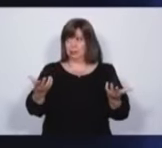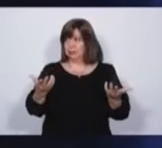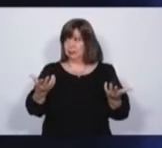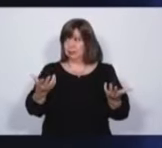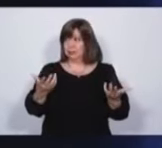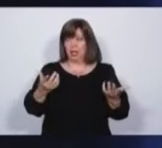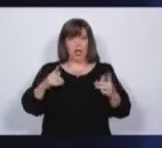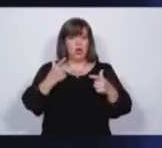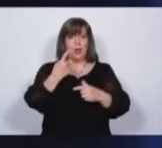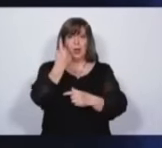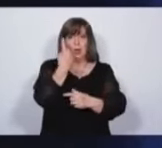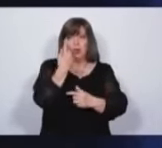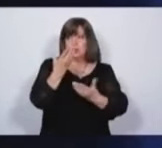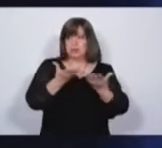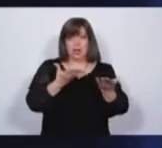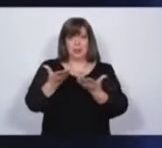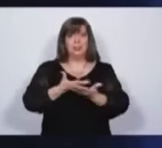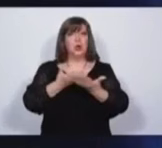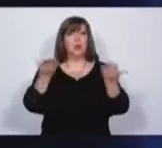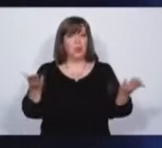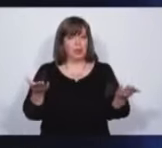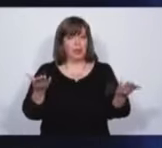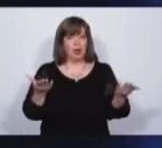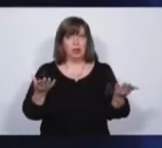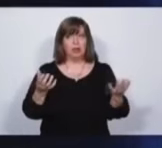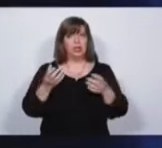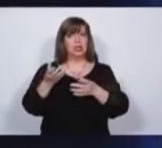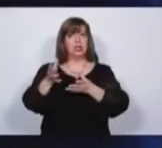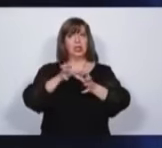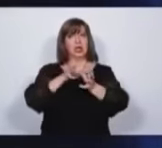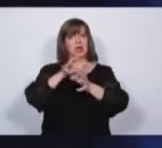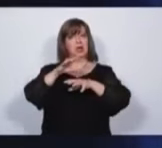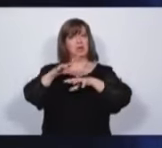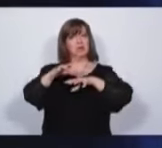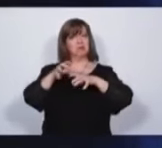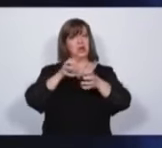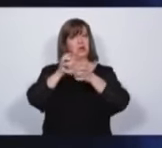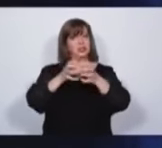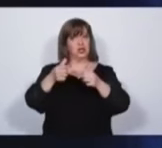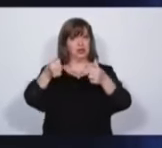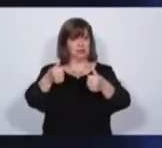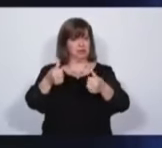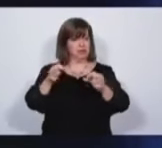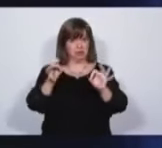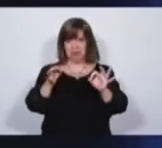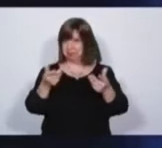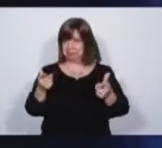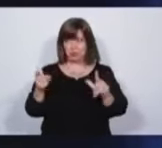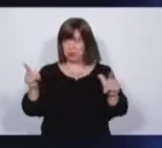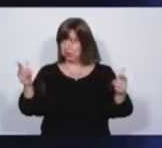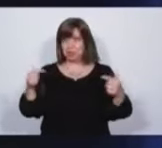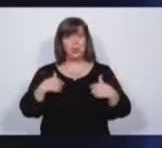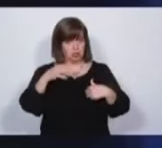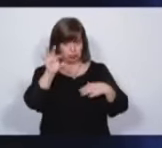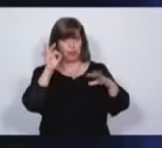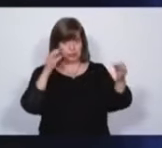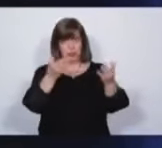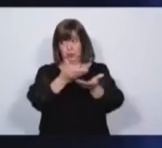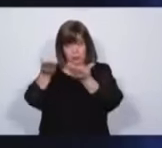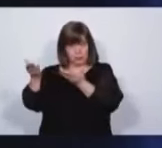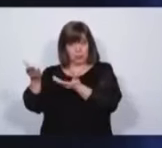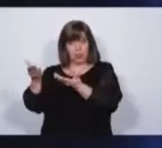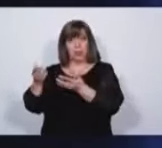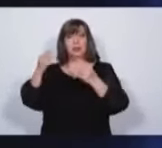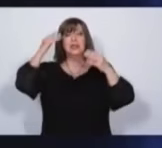público en la provincia de Mendoza que esté funcionando bien. Yo le invito a los televidentes que